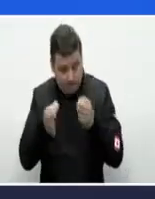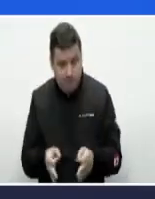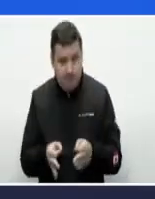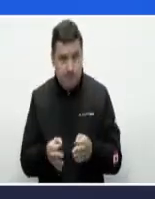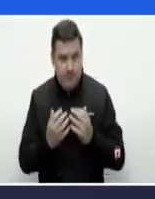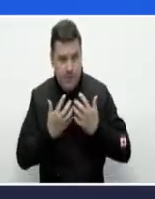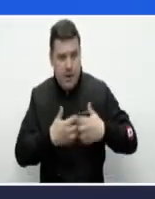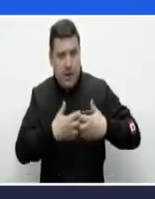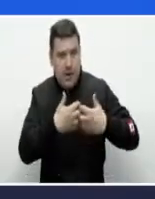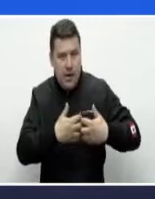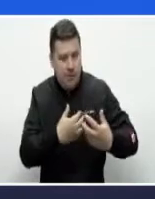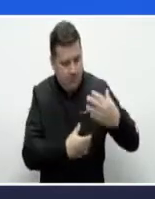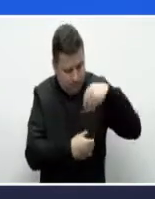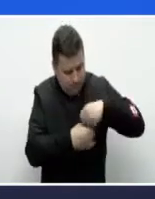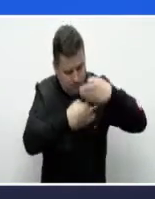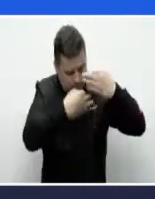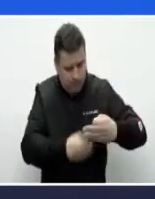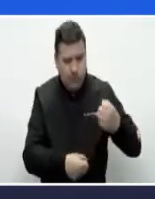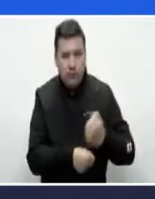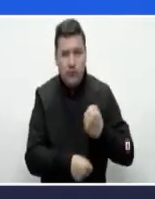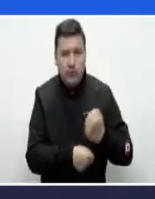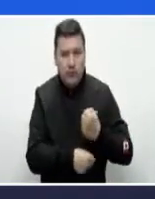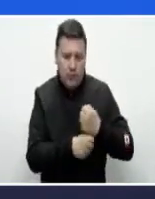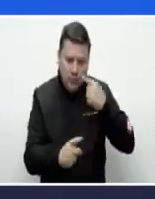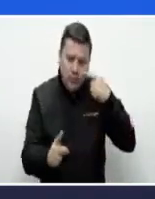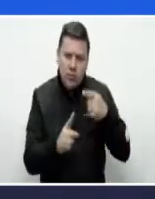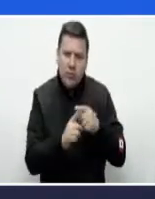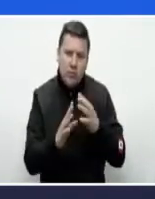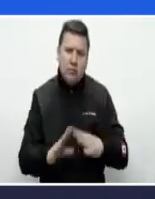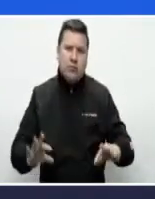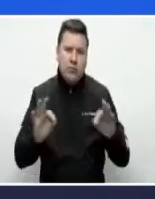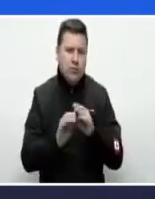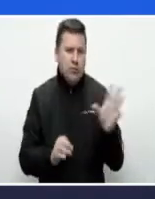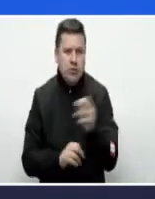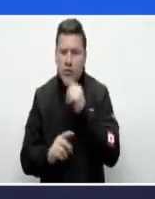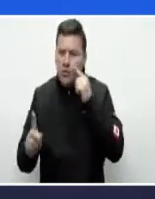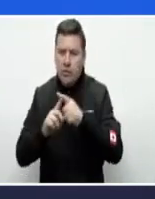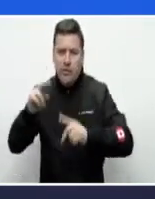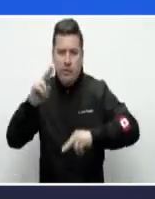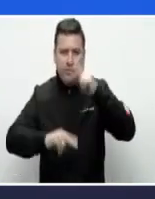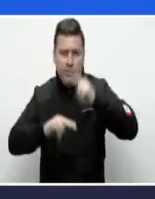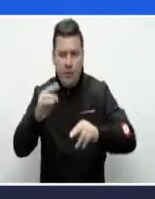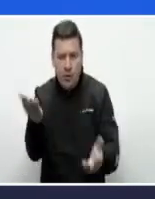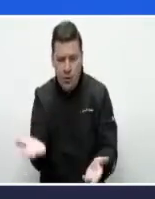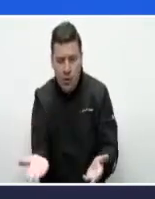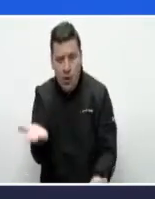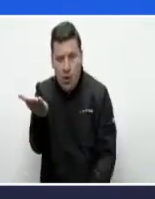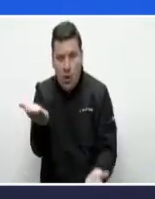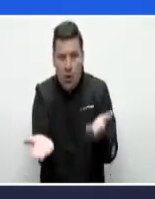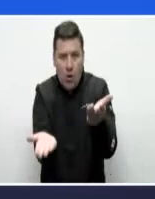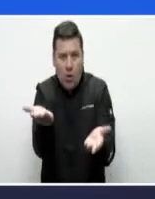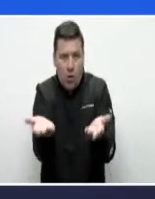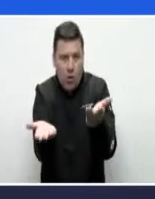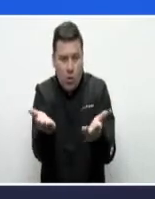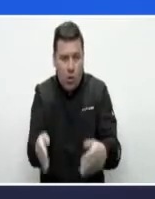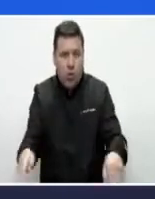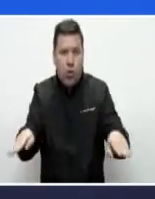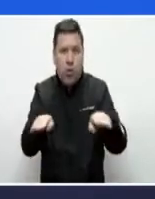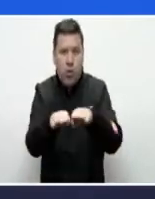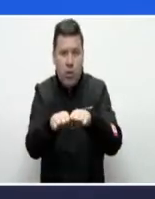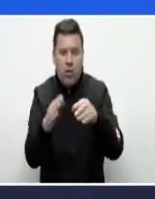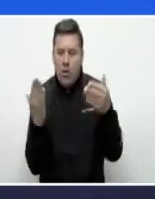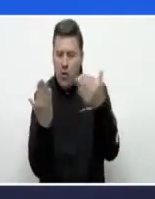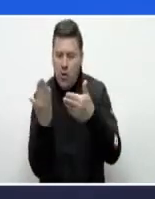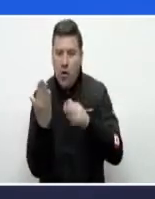empresarial y la formalización laboral son fundamentales para construir un marco de equidad en nuestro país. Y esta